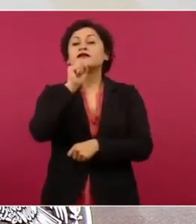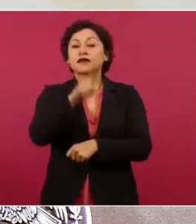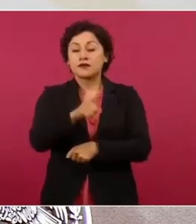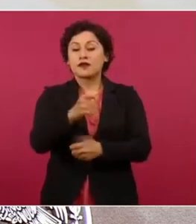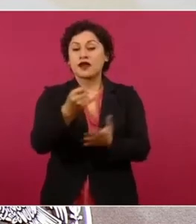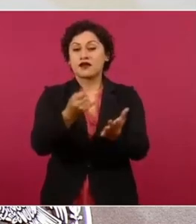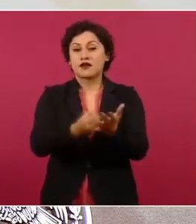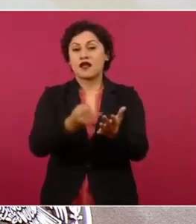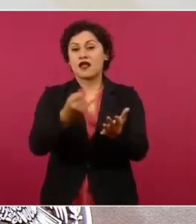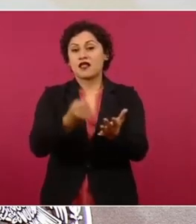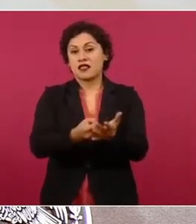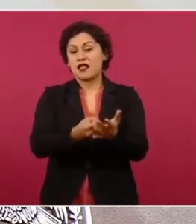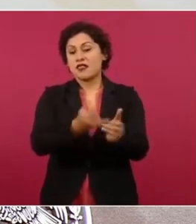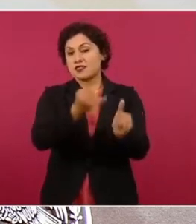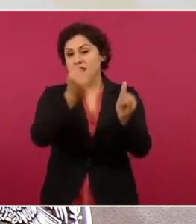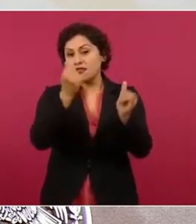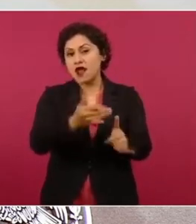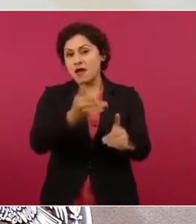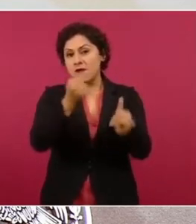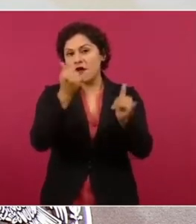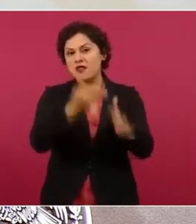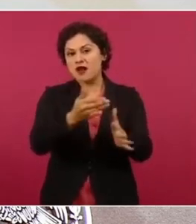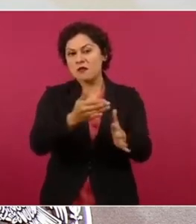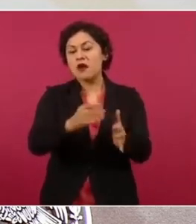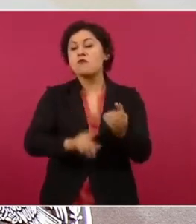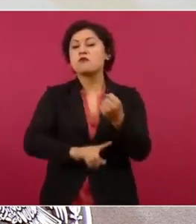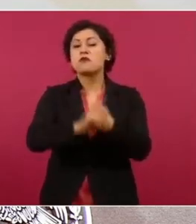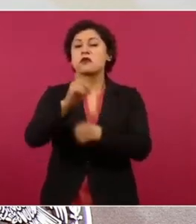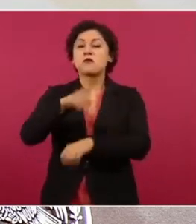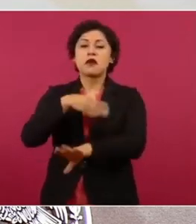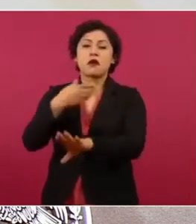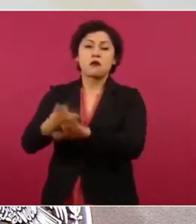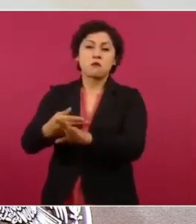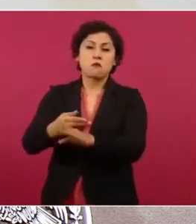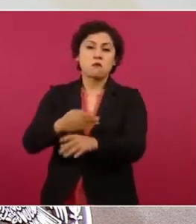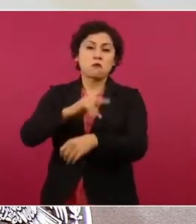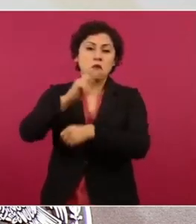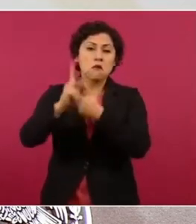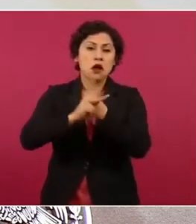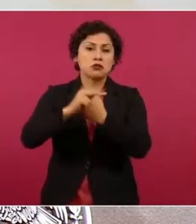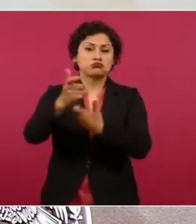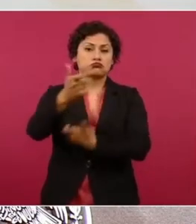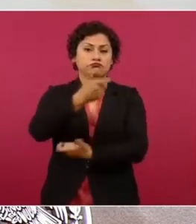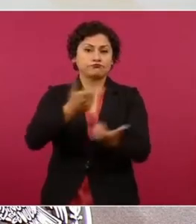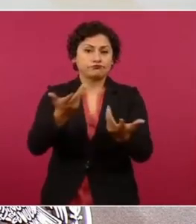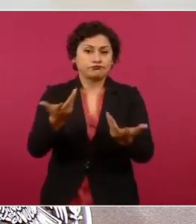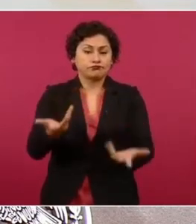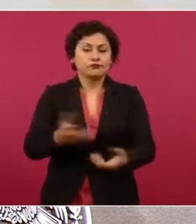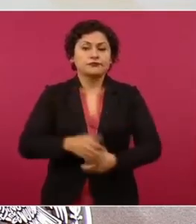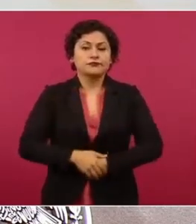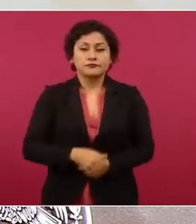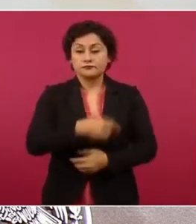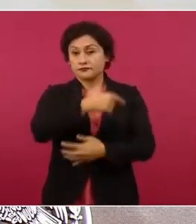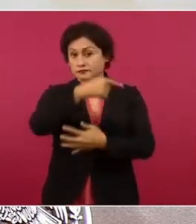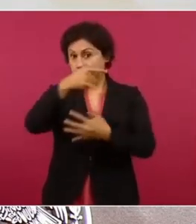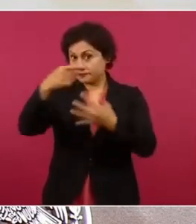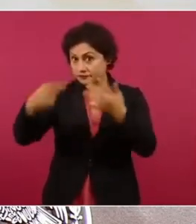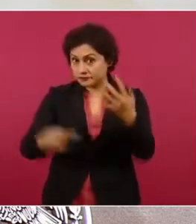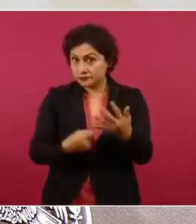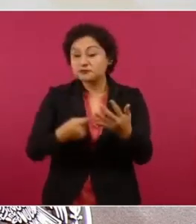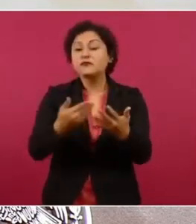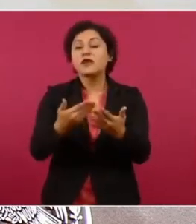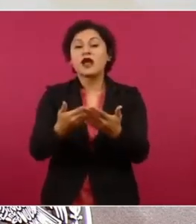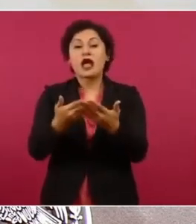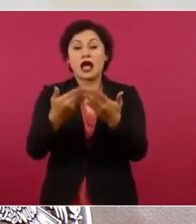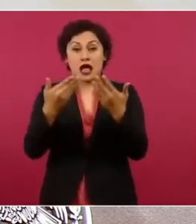fiscal que lesionan las arcas públicas. A estas razones y en vista de la coyuntura actual,